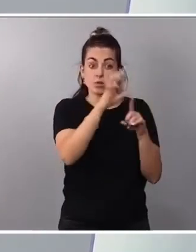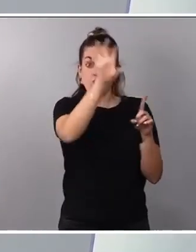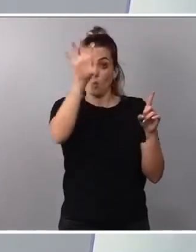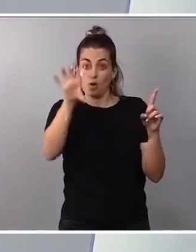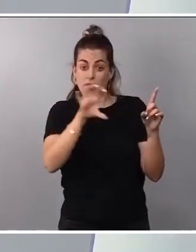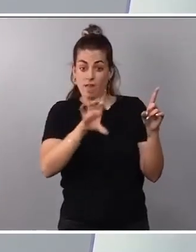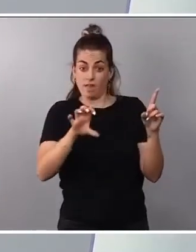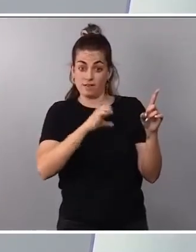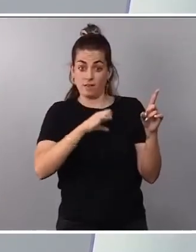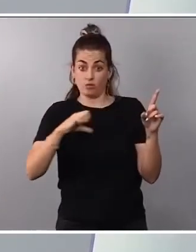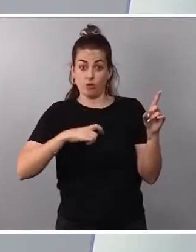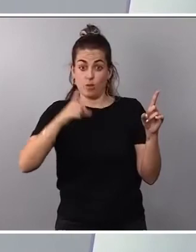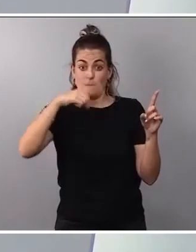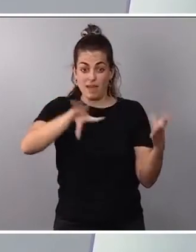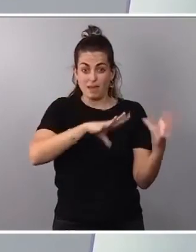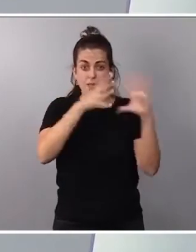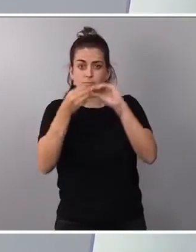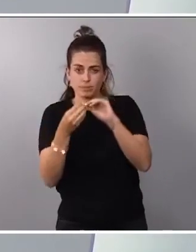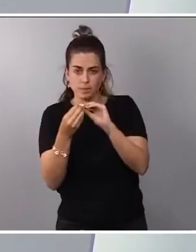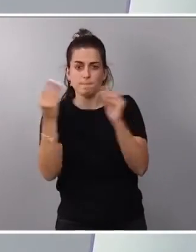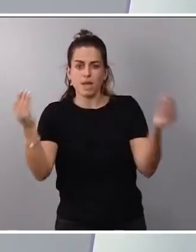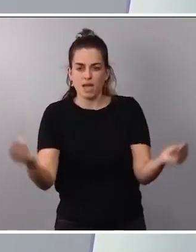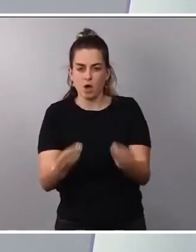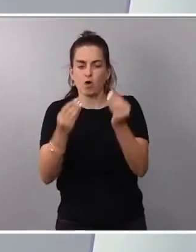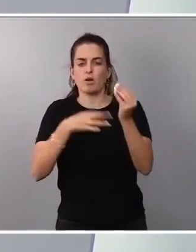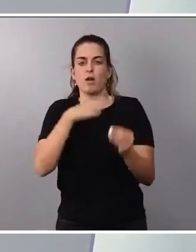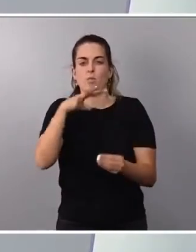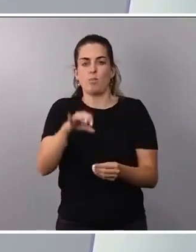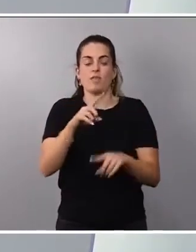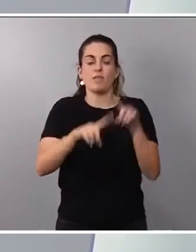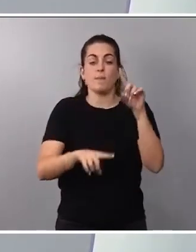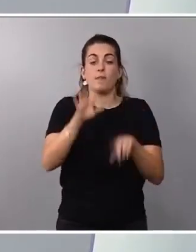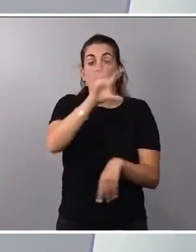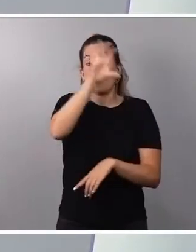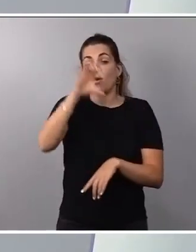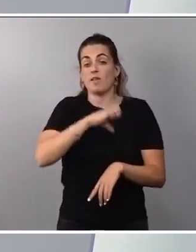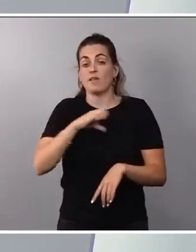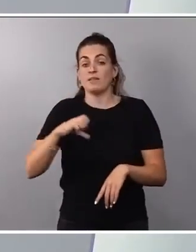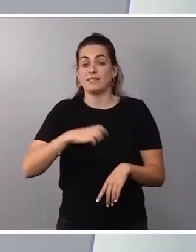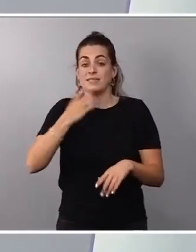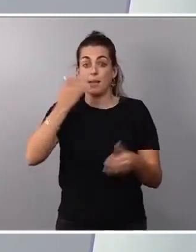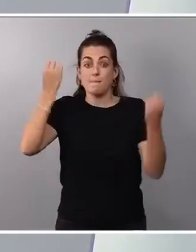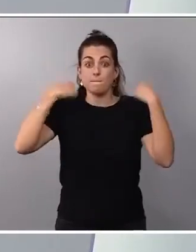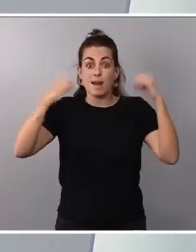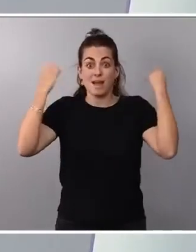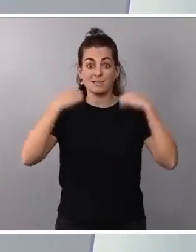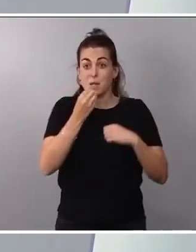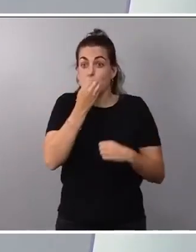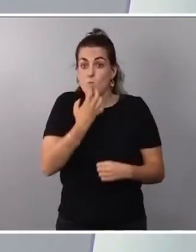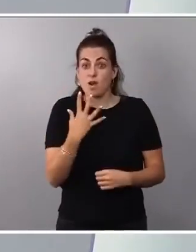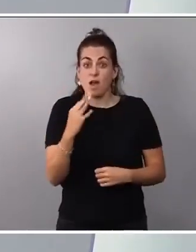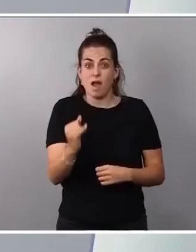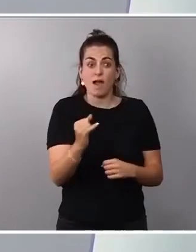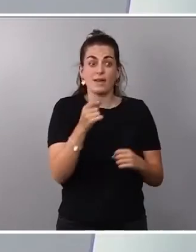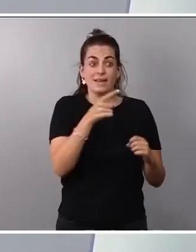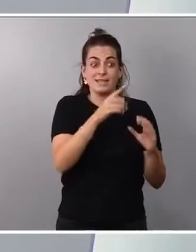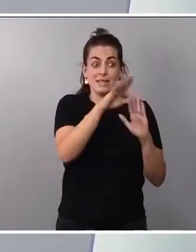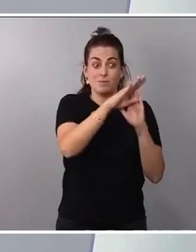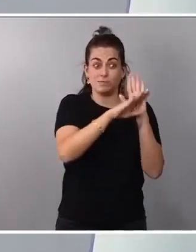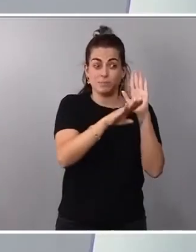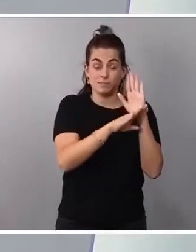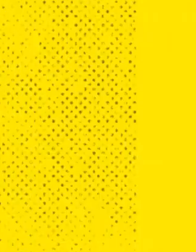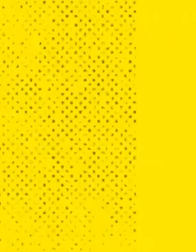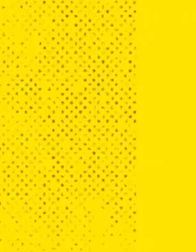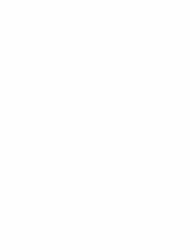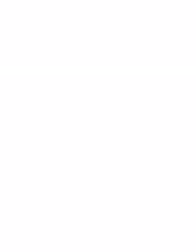o, insisto, el caso de comunidades autónomas que tengan buenas prácticas, podamos recomendar estas buenas prácticas a otras comunidades